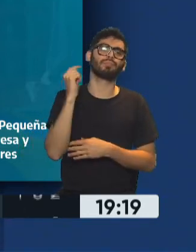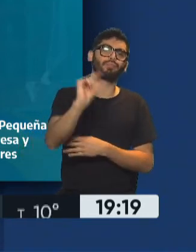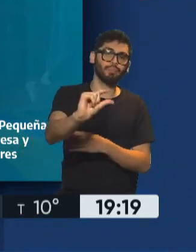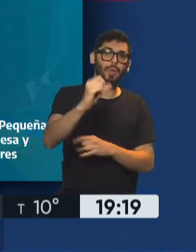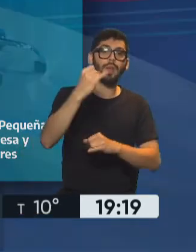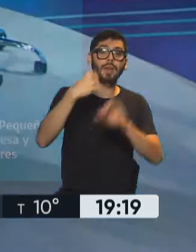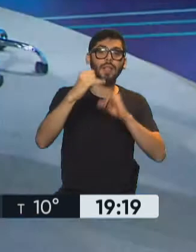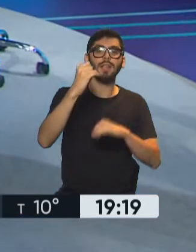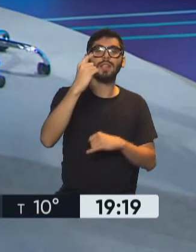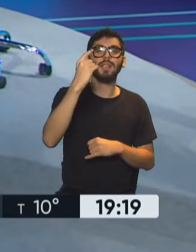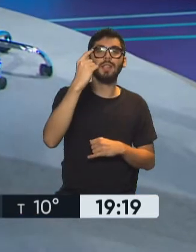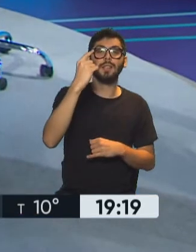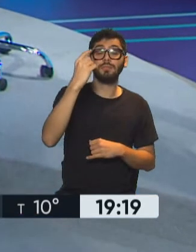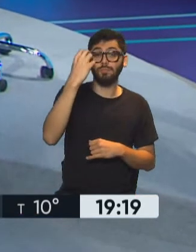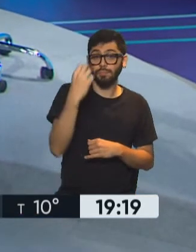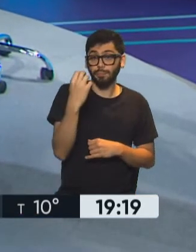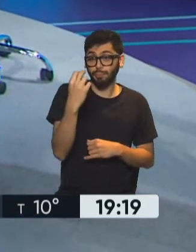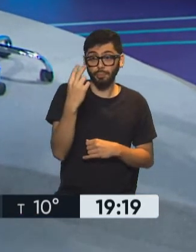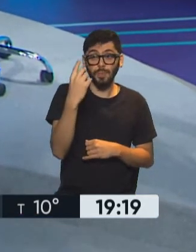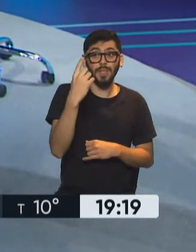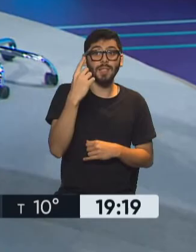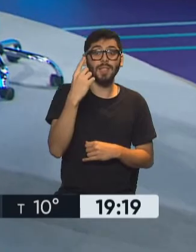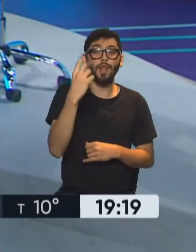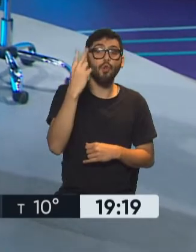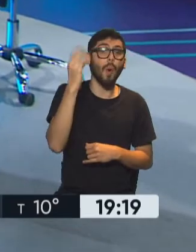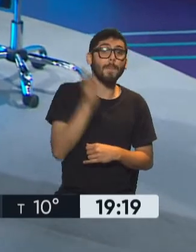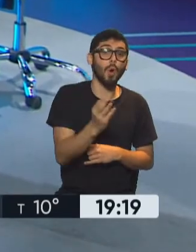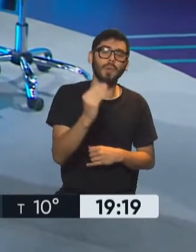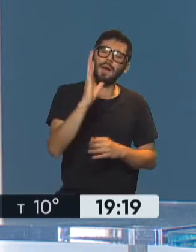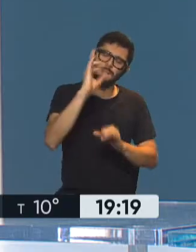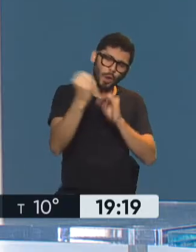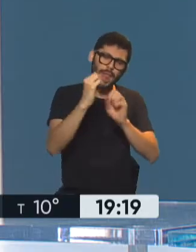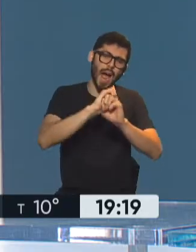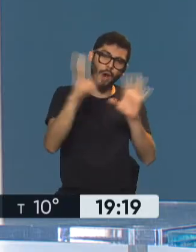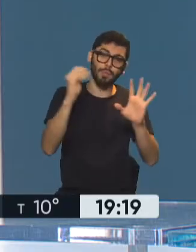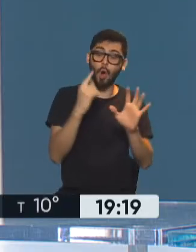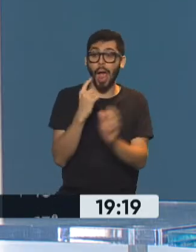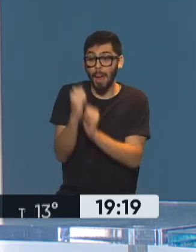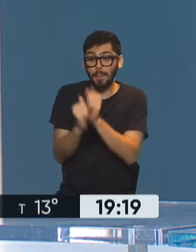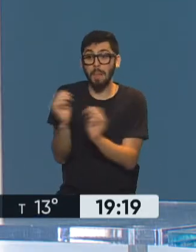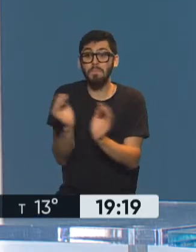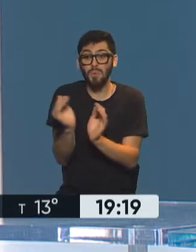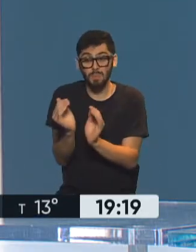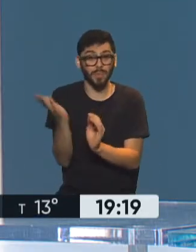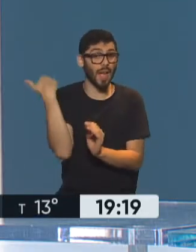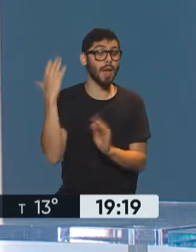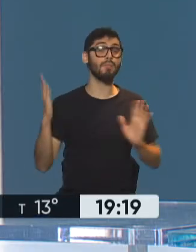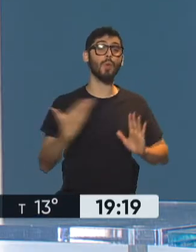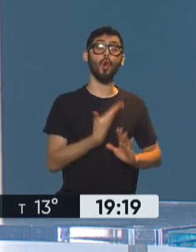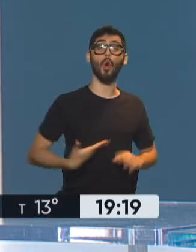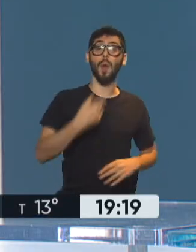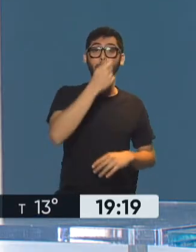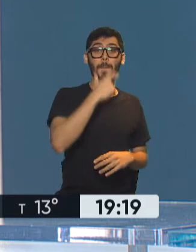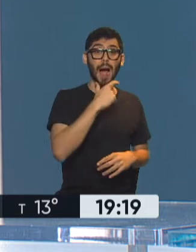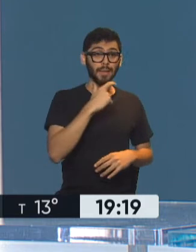Argentina, lo digo siempre porque hay que recordarlo, una pyme cuando quería ir a sacar un crédito en el gobierno de Mauricio Macri, tenía